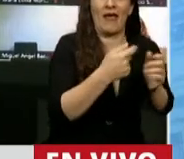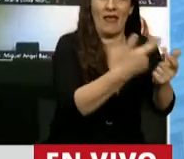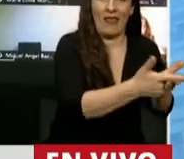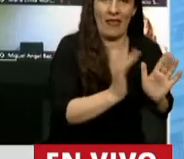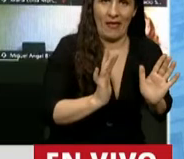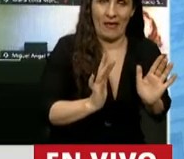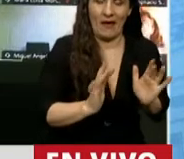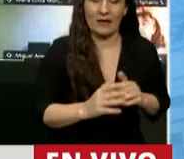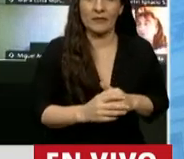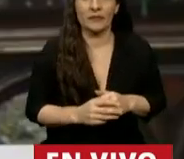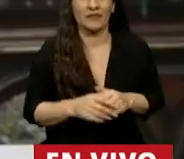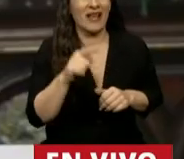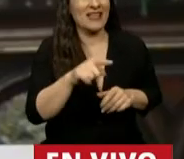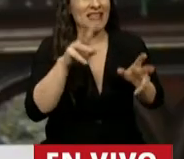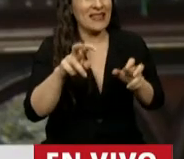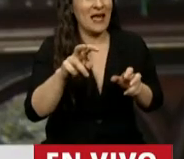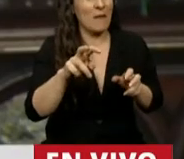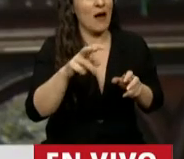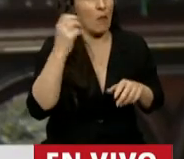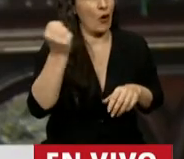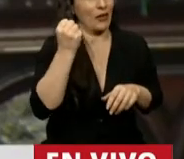Y la verdad que es una corrección importante esa.